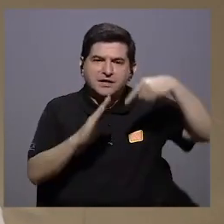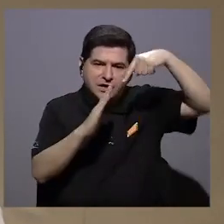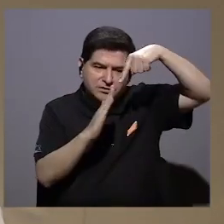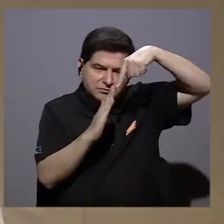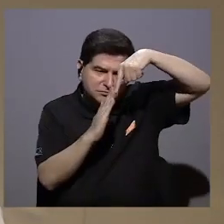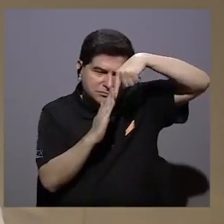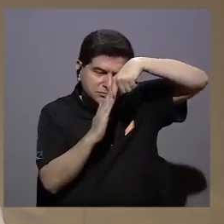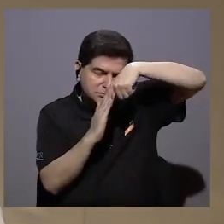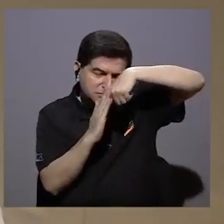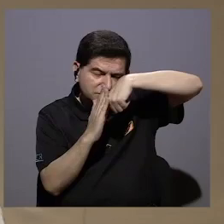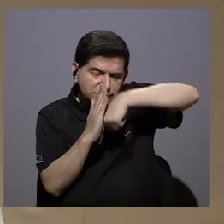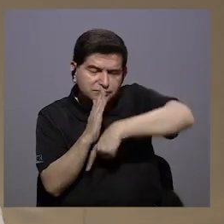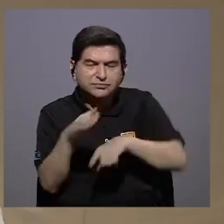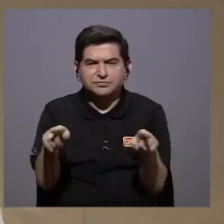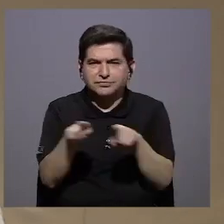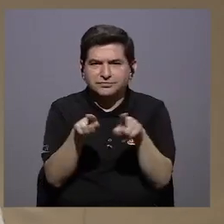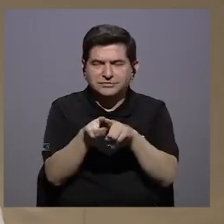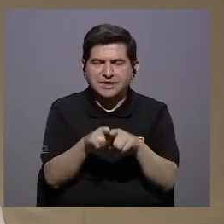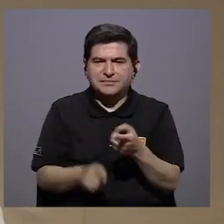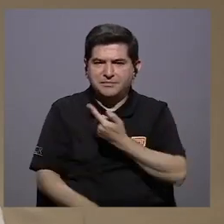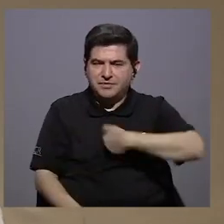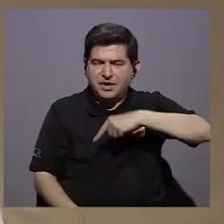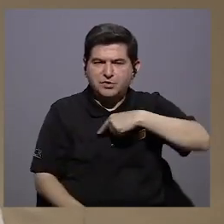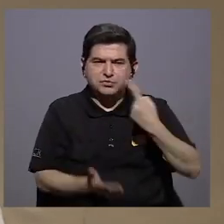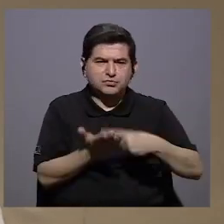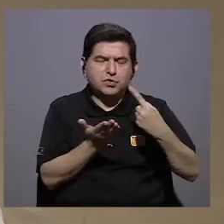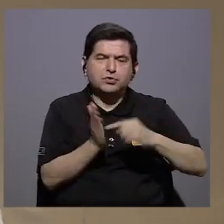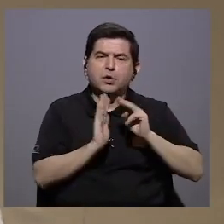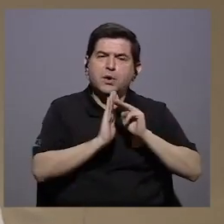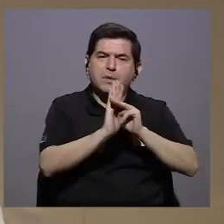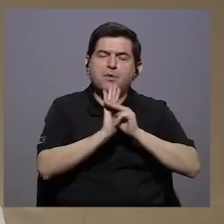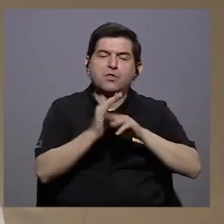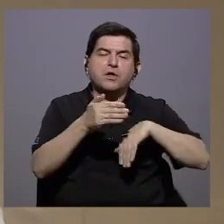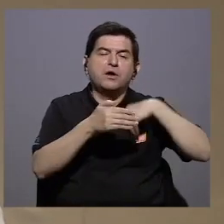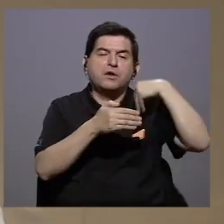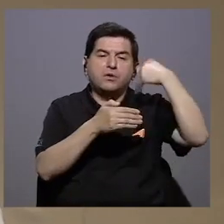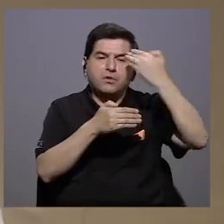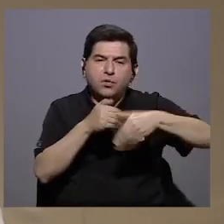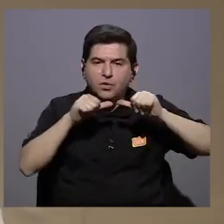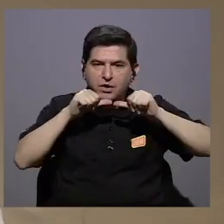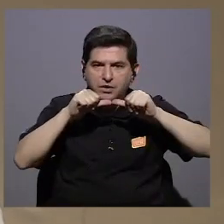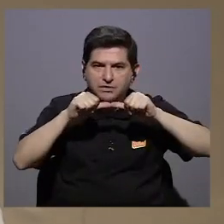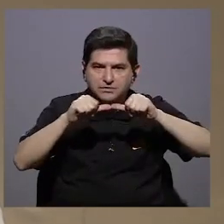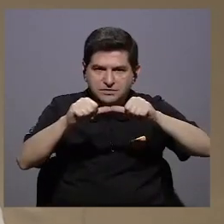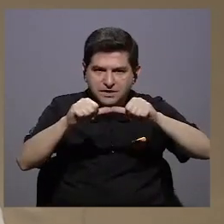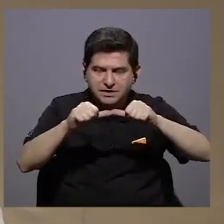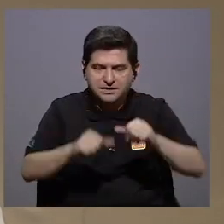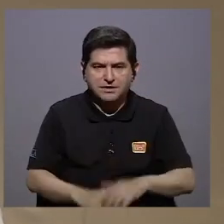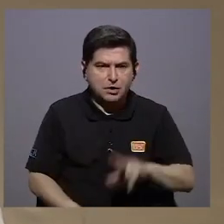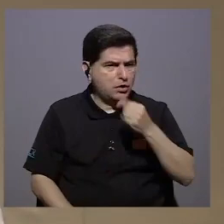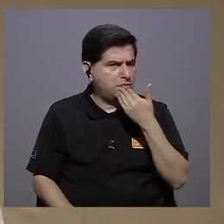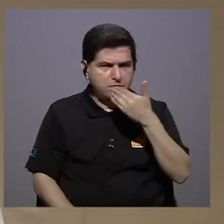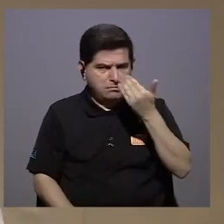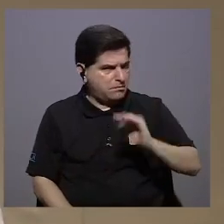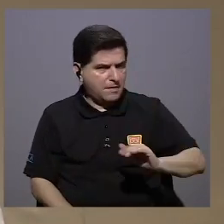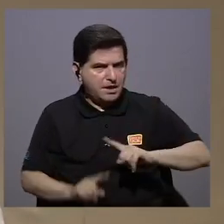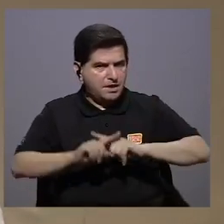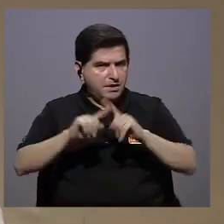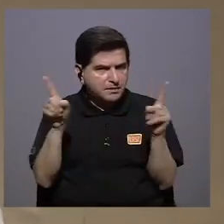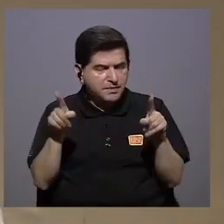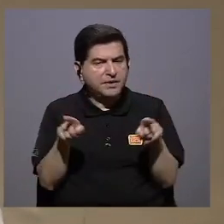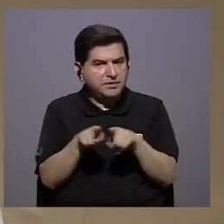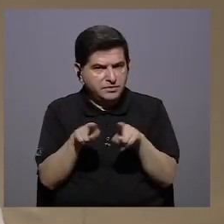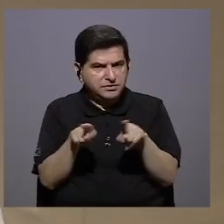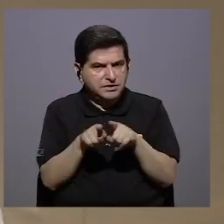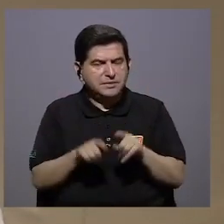profundizar en que también deberíamos debatirnos el modelo a seguir que no es que esté mal sino